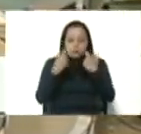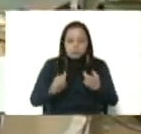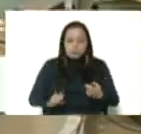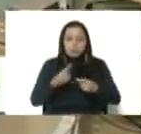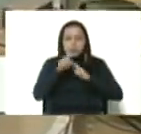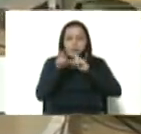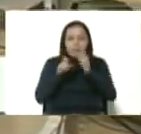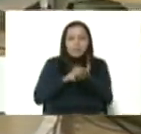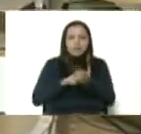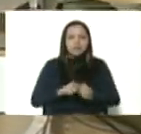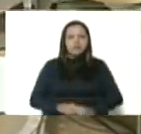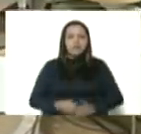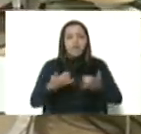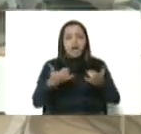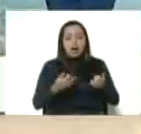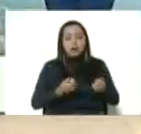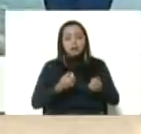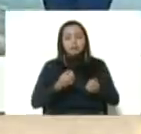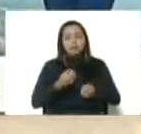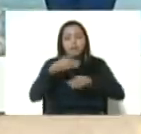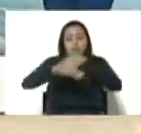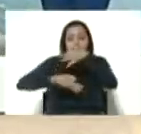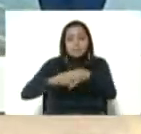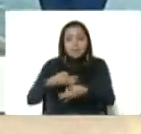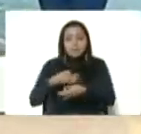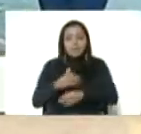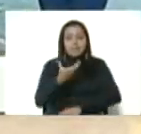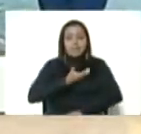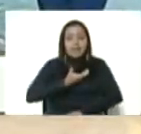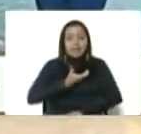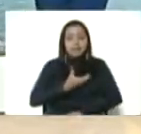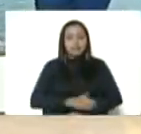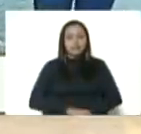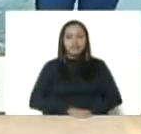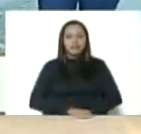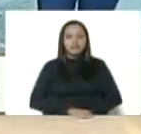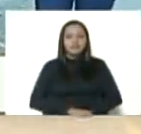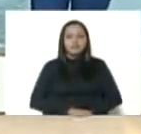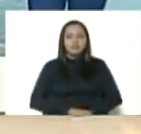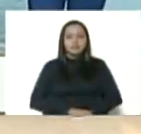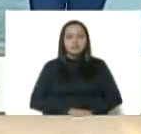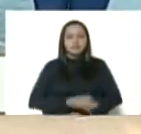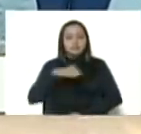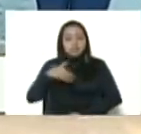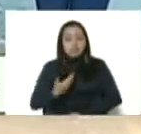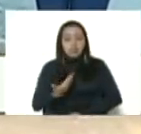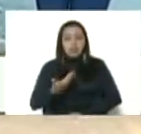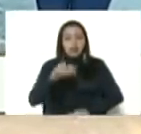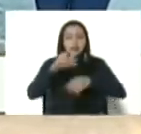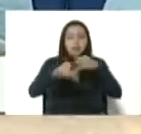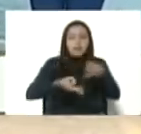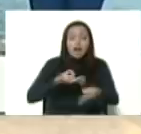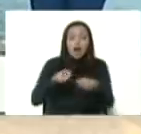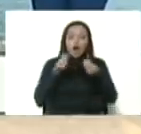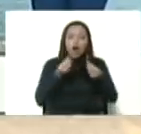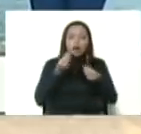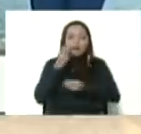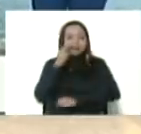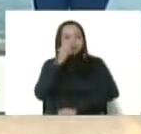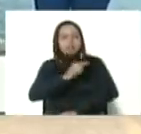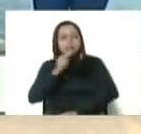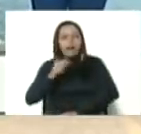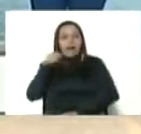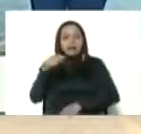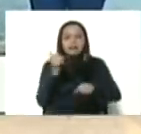Quiero darle la palabra, presidente, a nuestro alcalde para que también nos dé sus apreciaciones sobre este gran